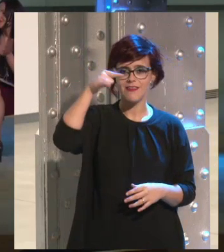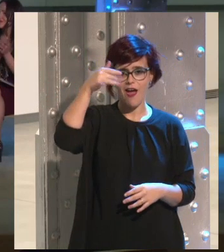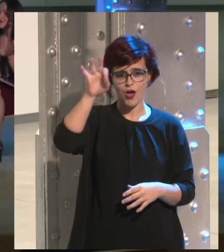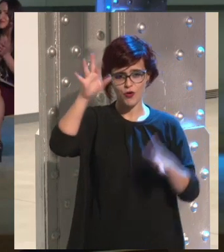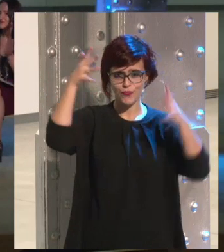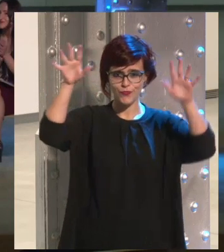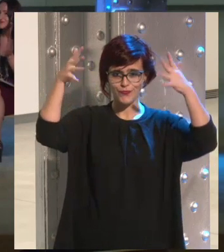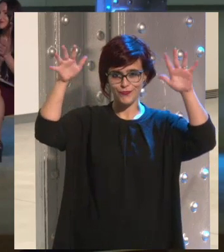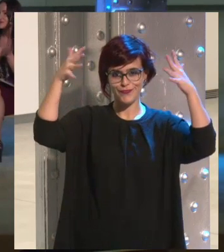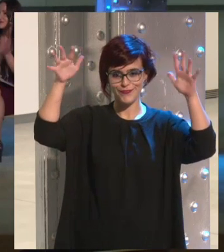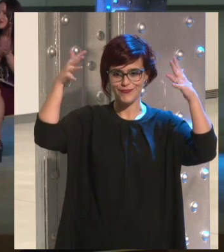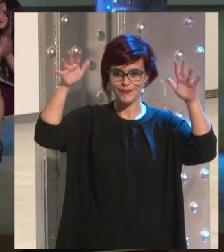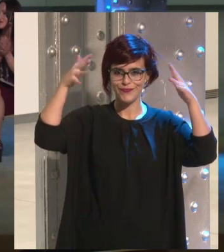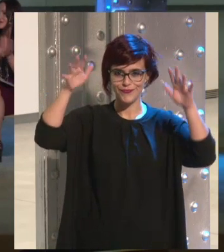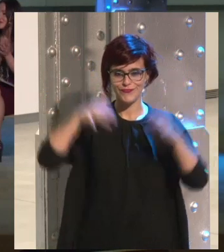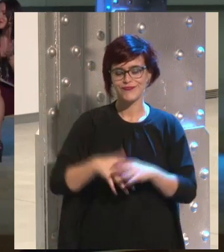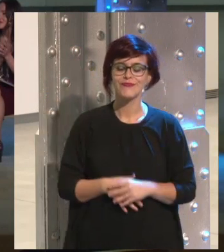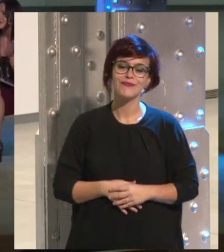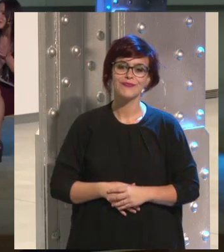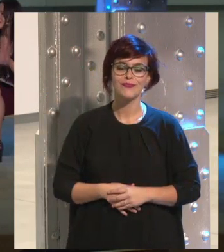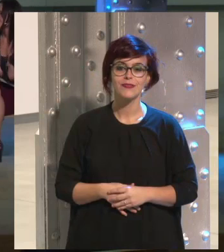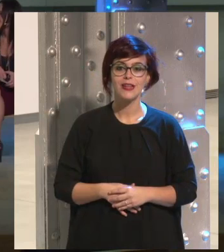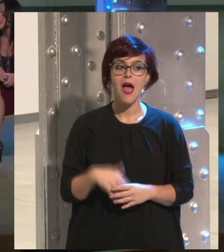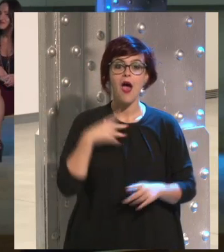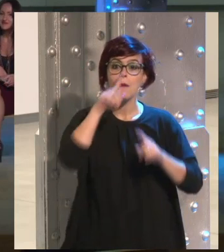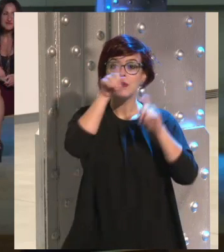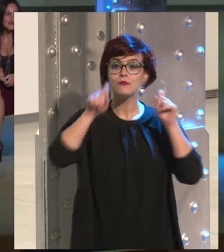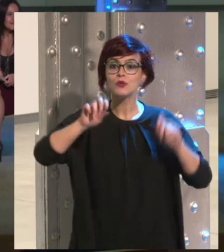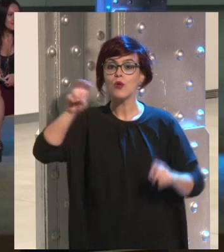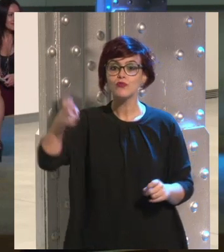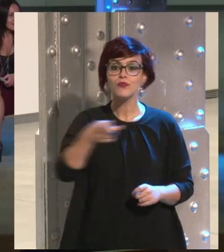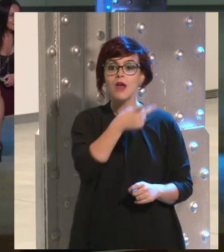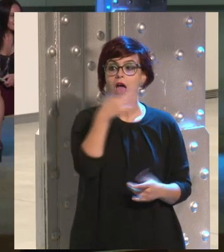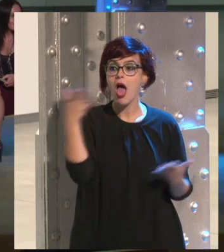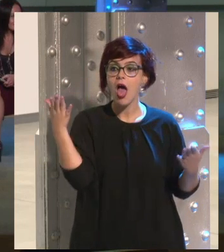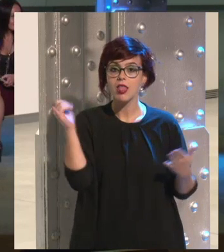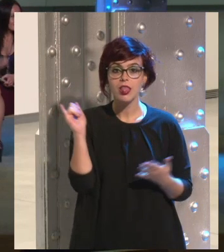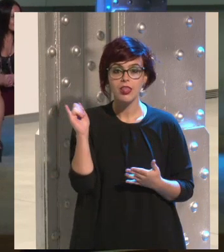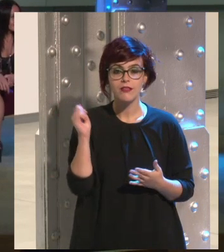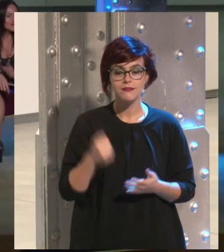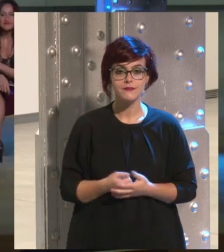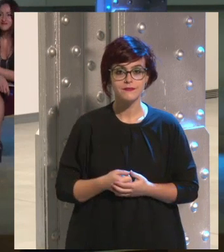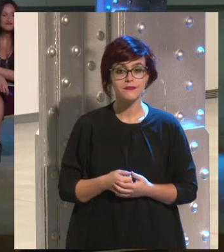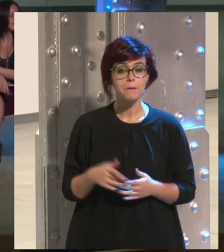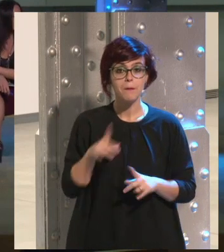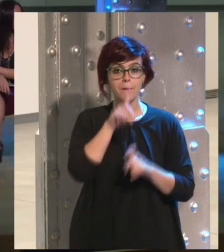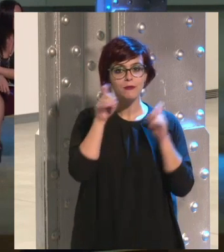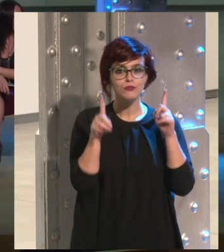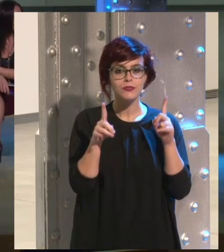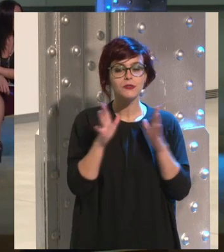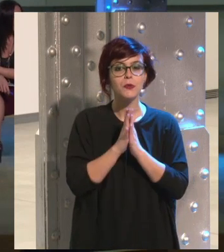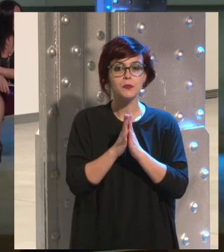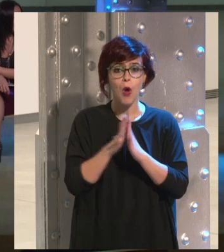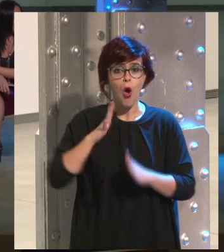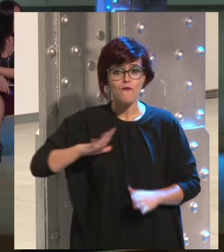Eso es lo que importa. Gracias, Santiago. ¿Alguien quiere hacer alguna pregunta? ¿Directa? ¿Tenéis preguntas? Por favor,